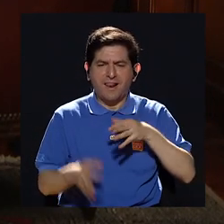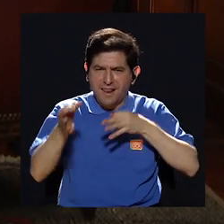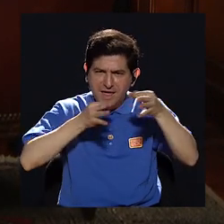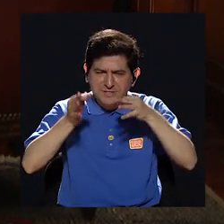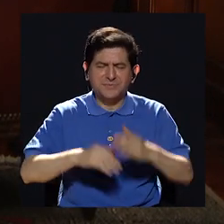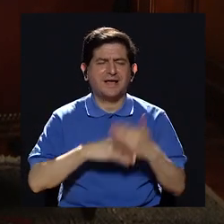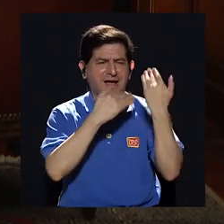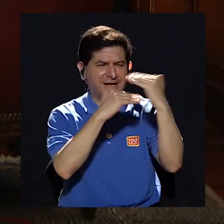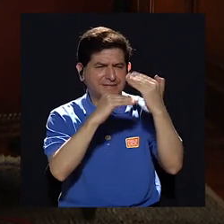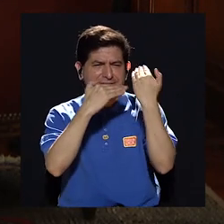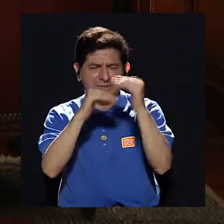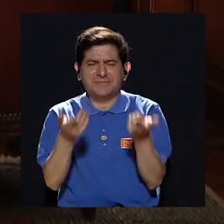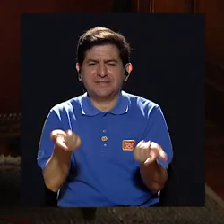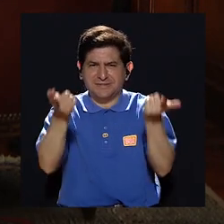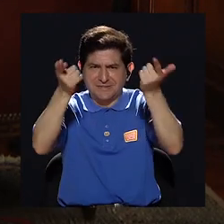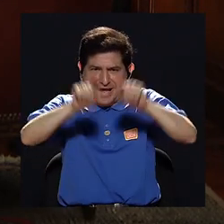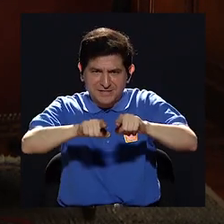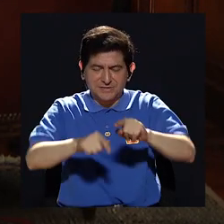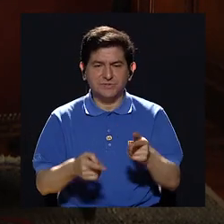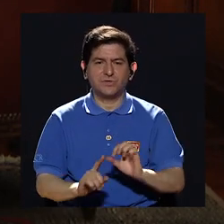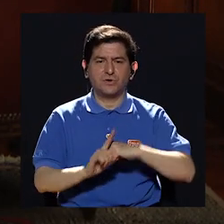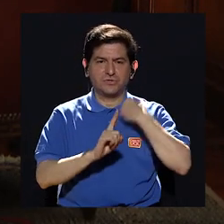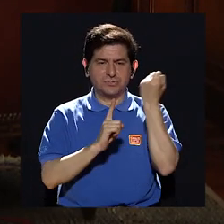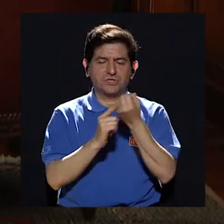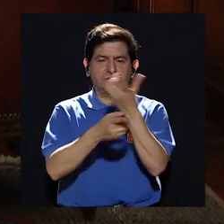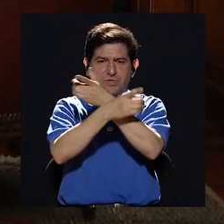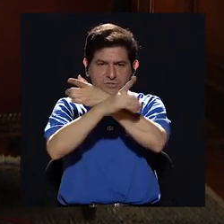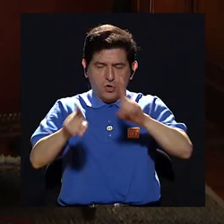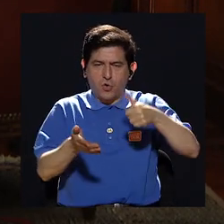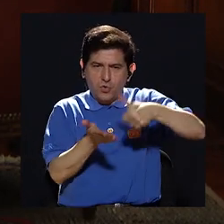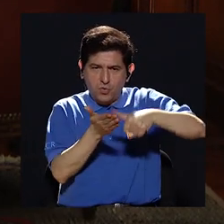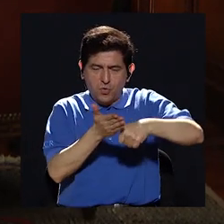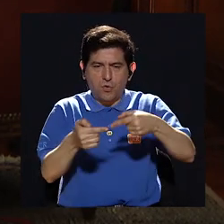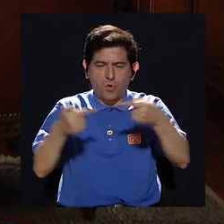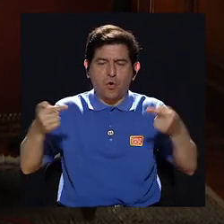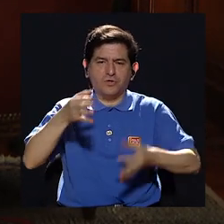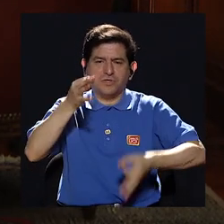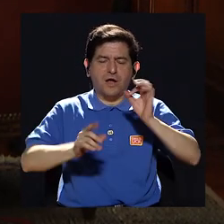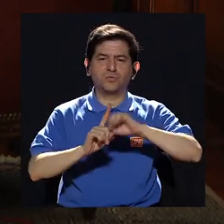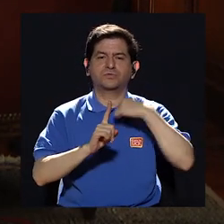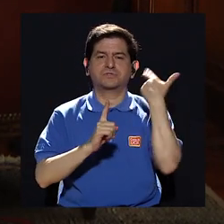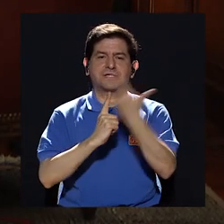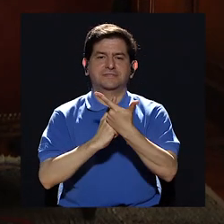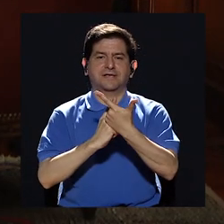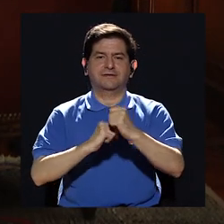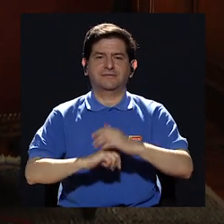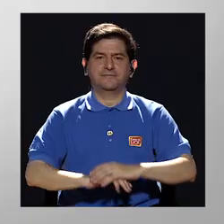limitación que se da en el caso de la democracia electoral versus la justicia social.